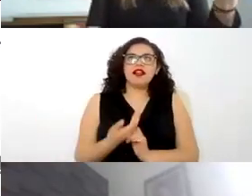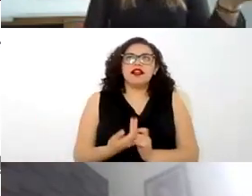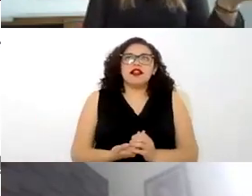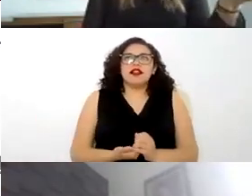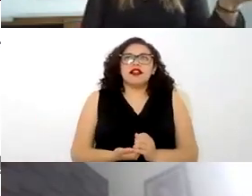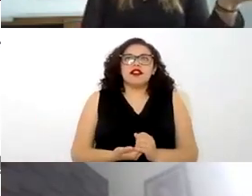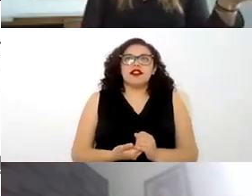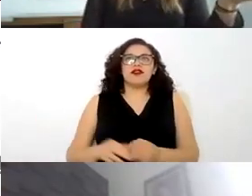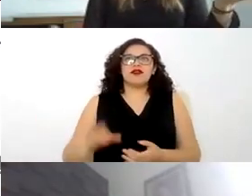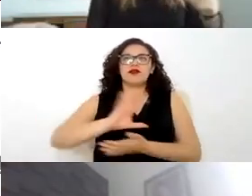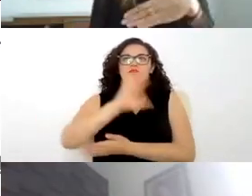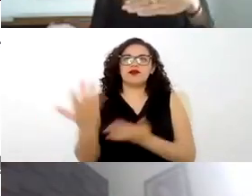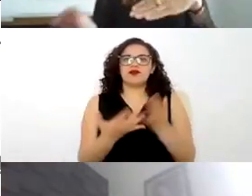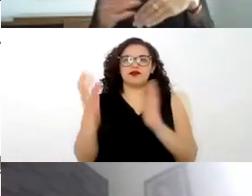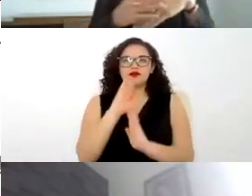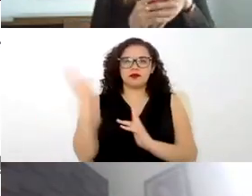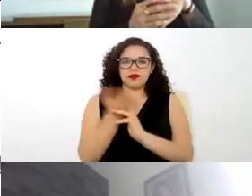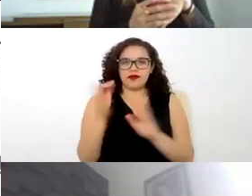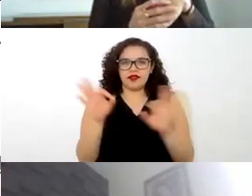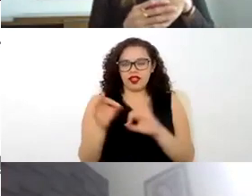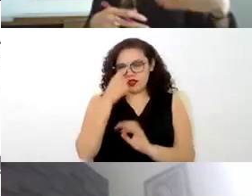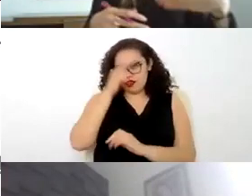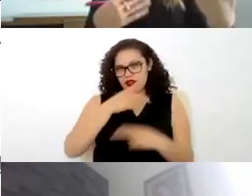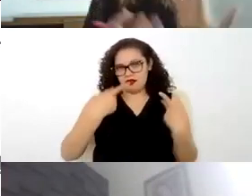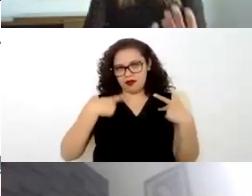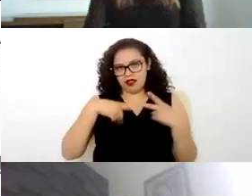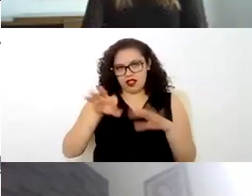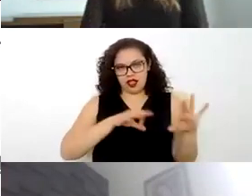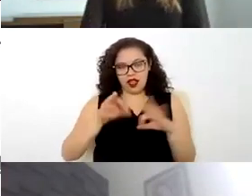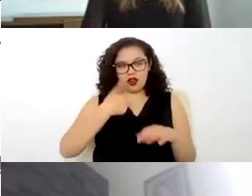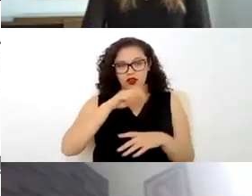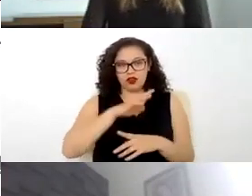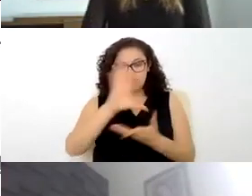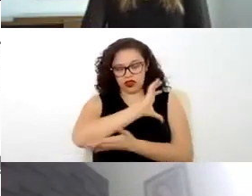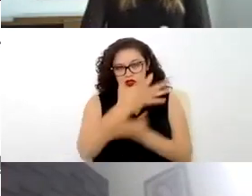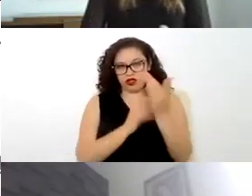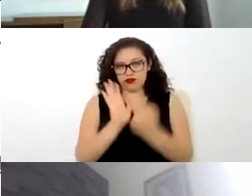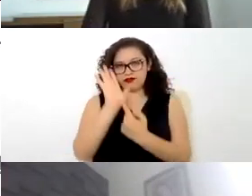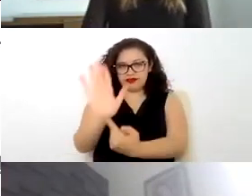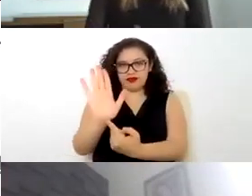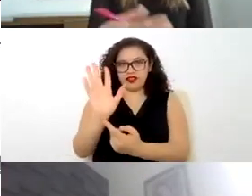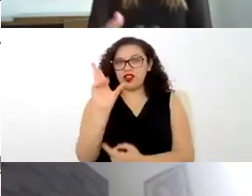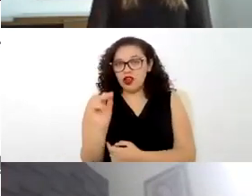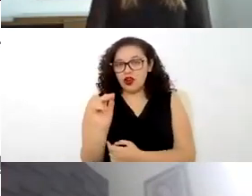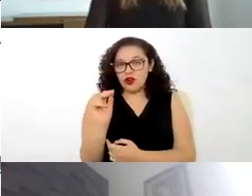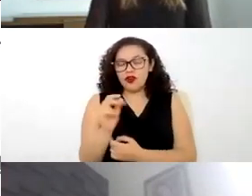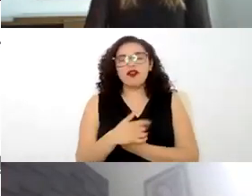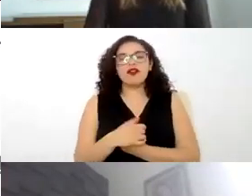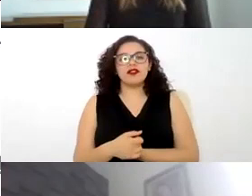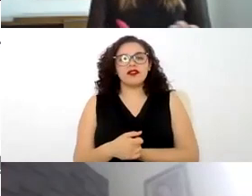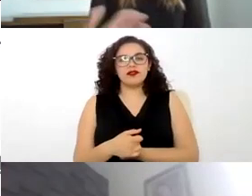contratos individuales de trabajo de nuestra platilla de trabajadores y no exhibimos estos contratos posteriormente